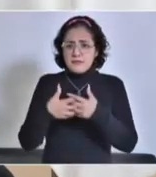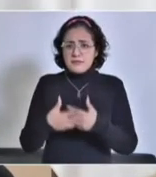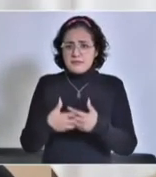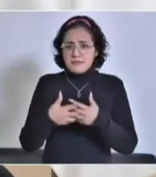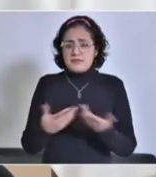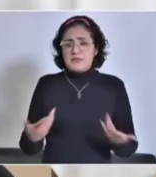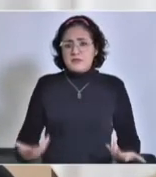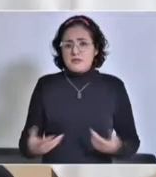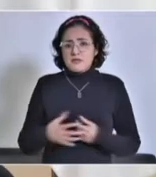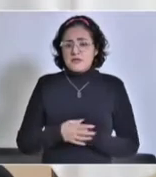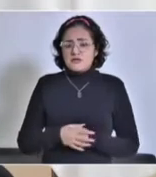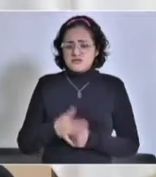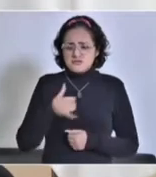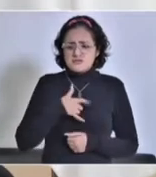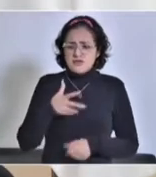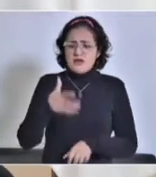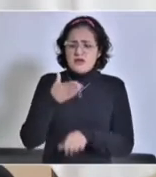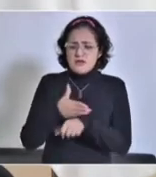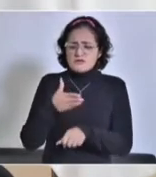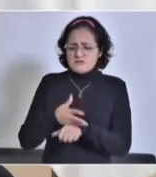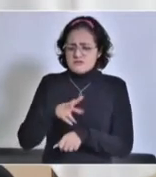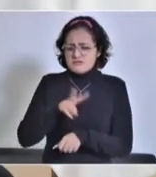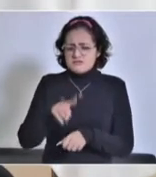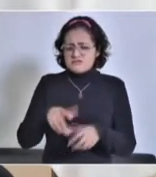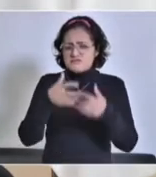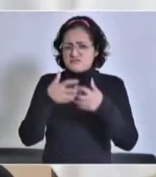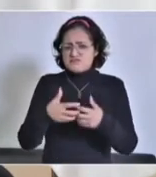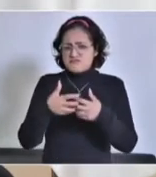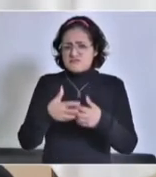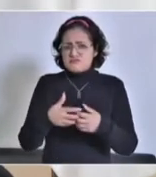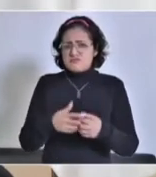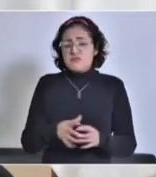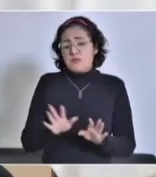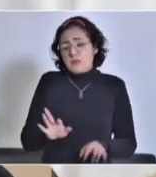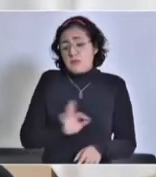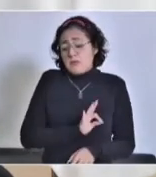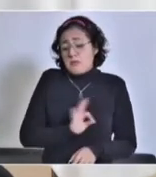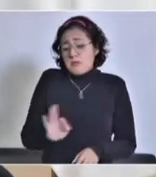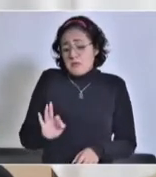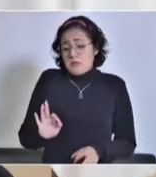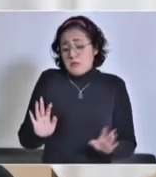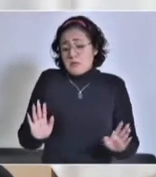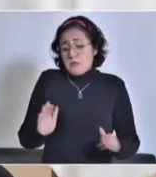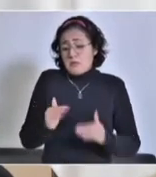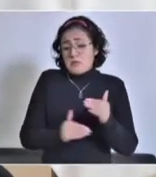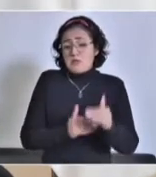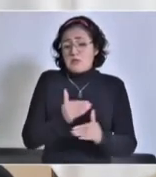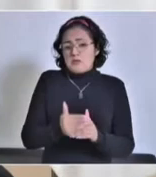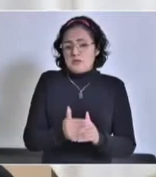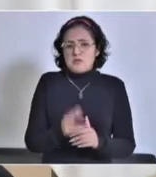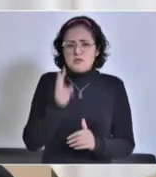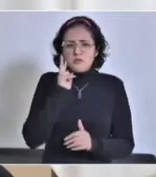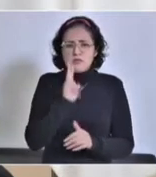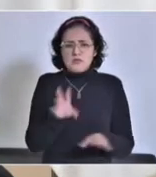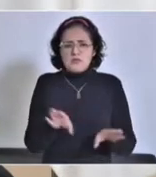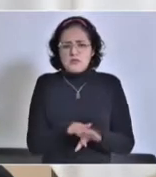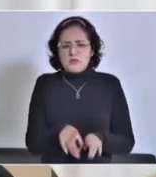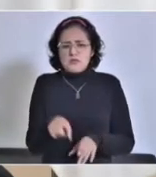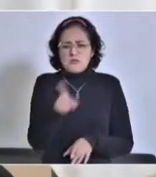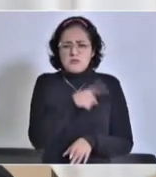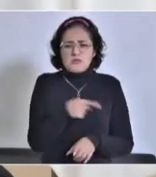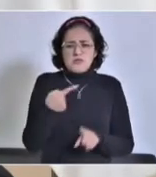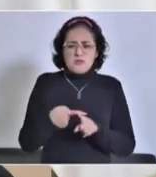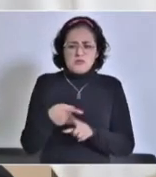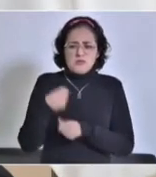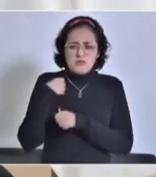hubiéramos sancionado a la empresa. Y hasta de ser procedente, viendo atribuciones de la